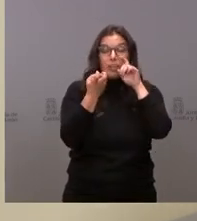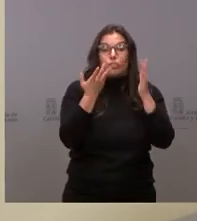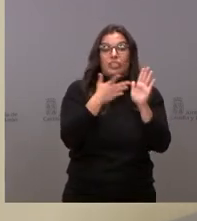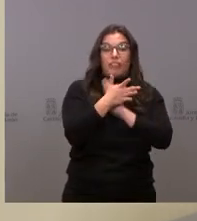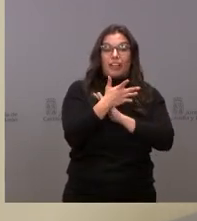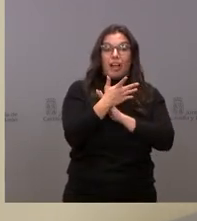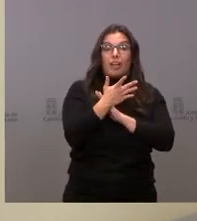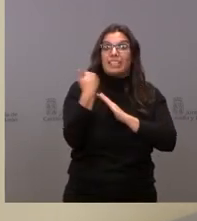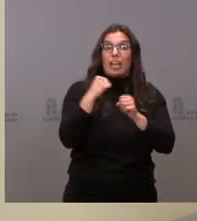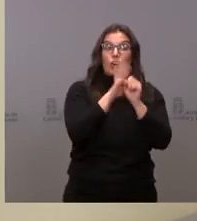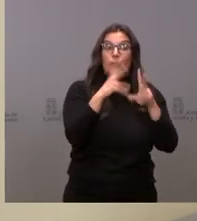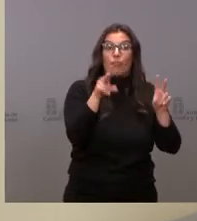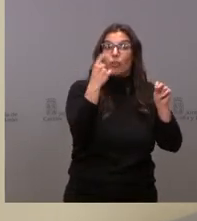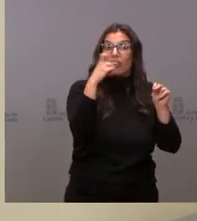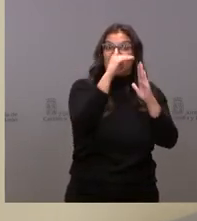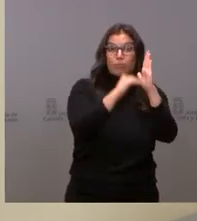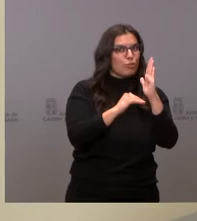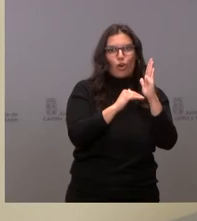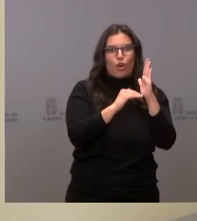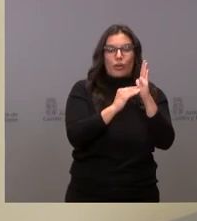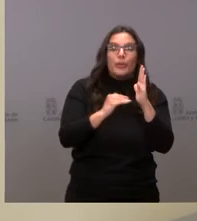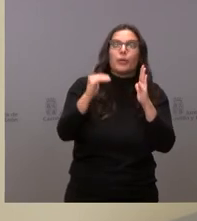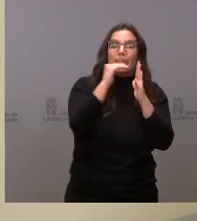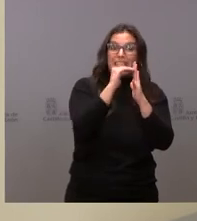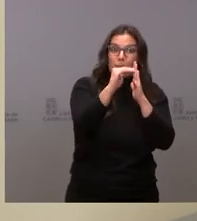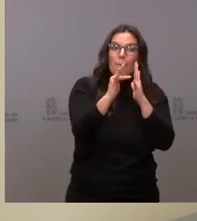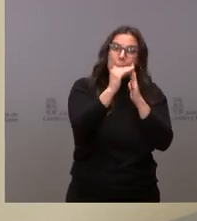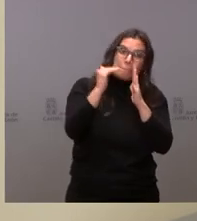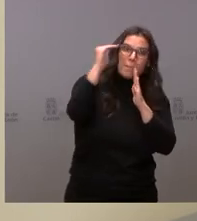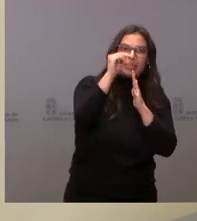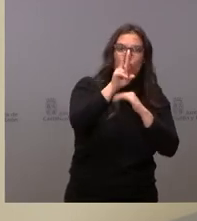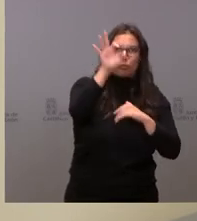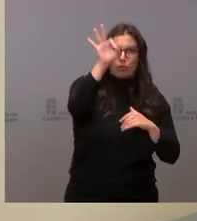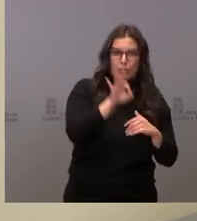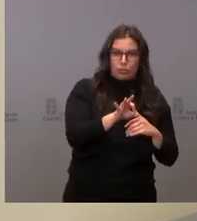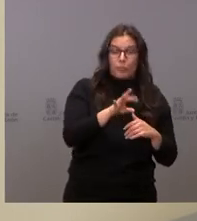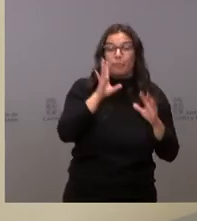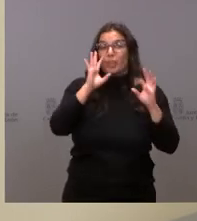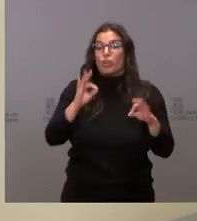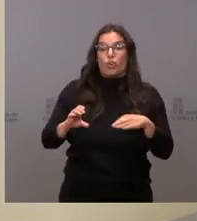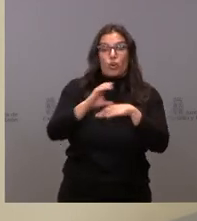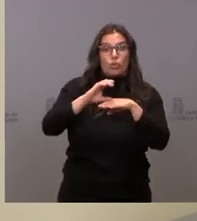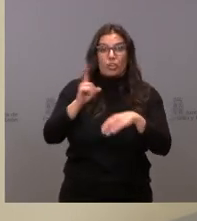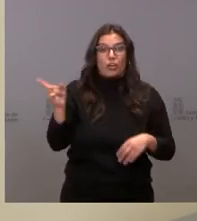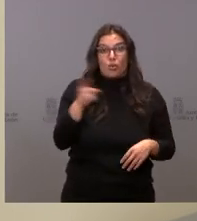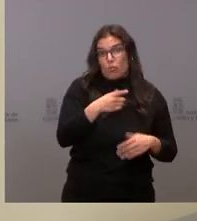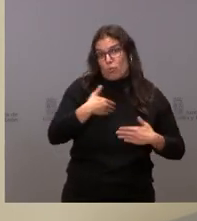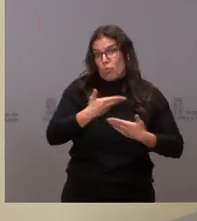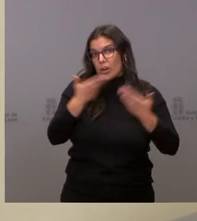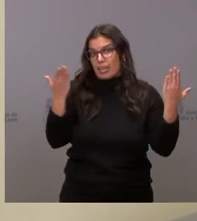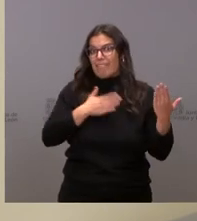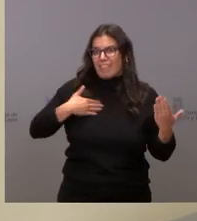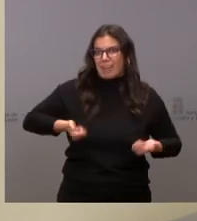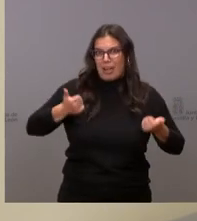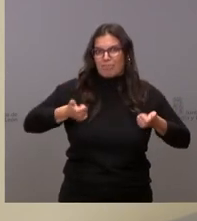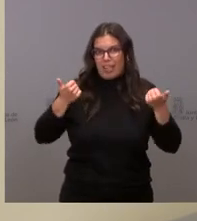y crece un 2 es evidente que cualquier consejero que se precie quiere más